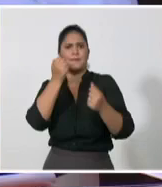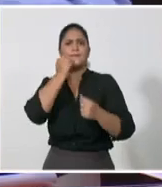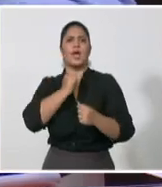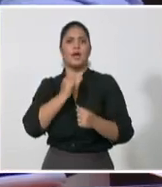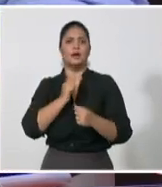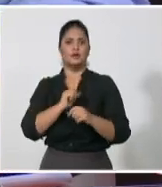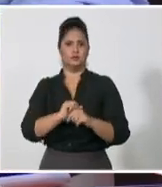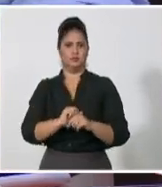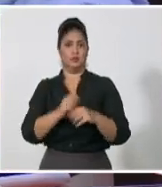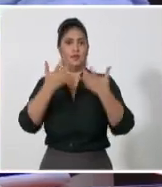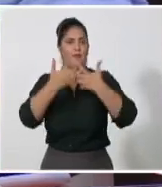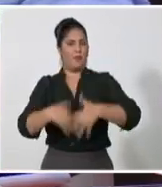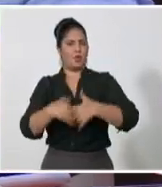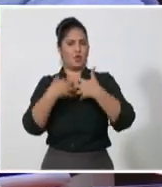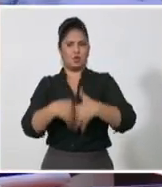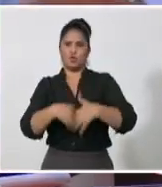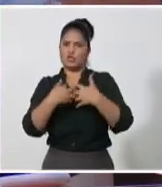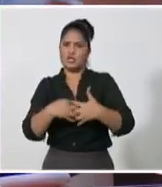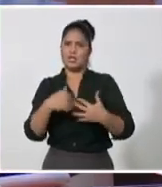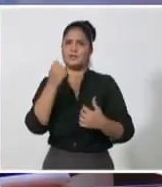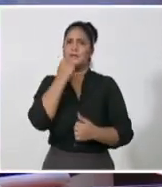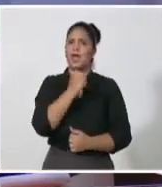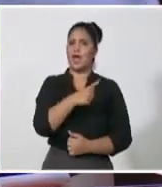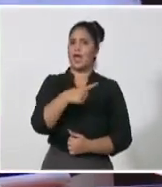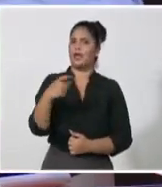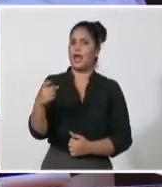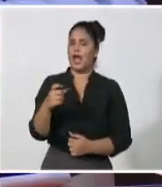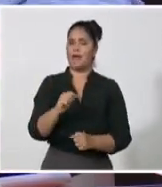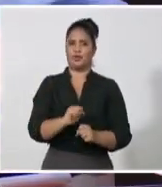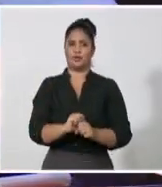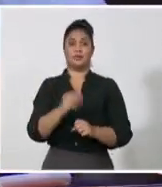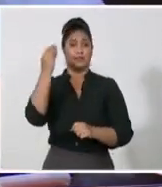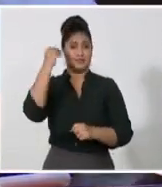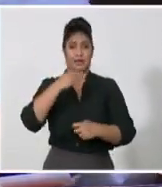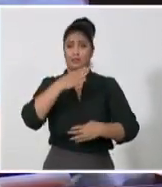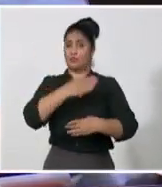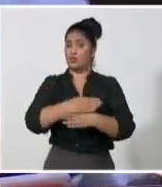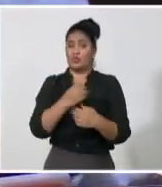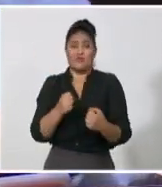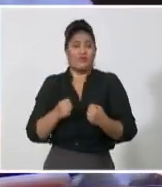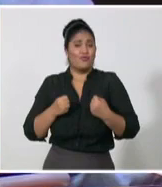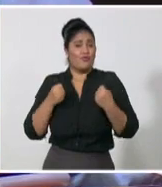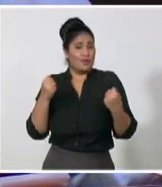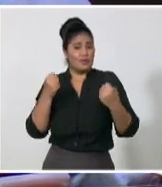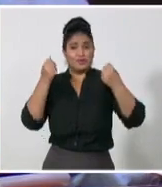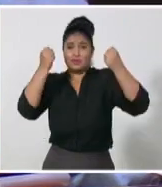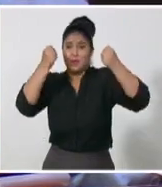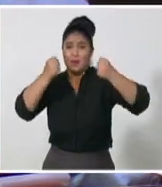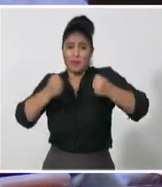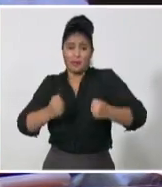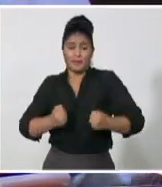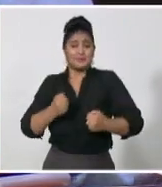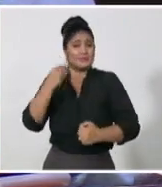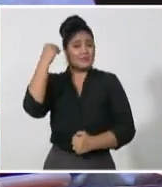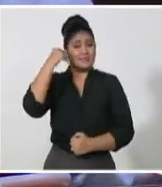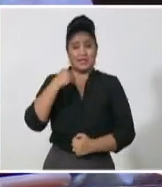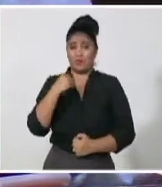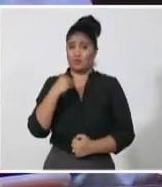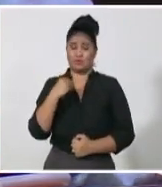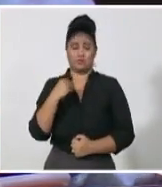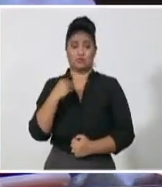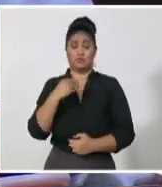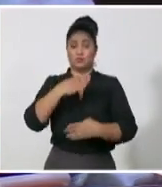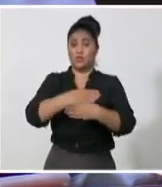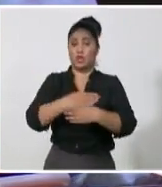lugar del impacto del bloqueo, de esas restricciones que hemos tenido en la adquisición de financiamientos externos pero